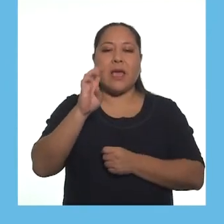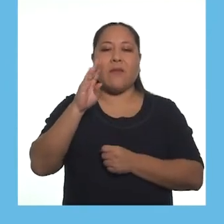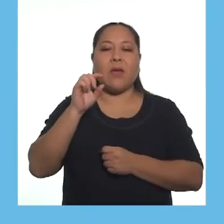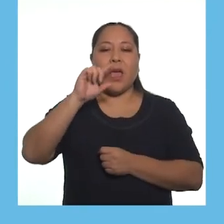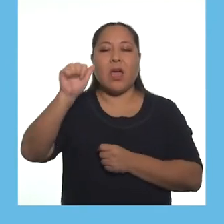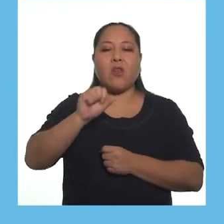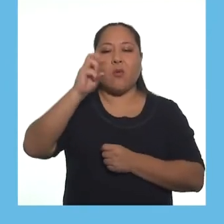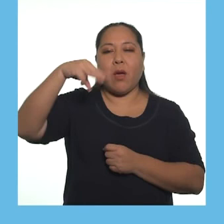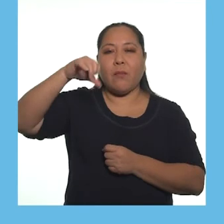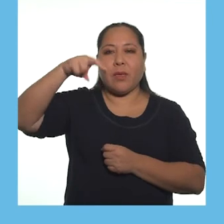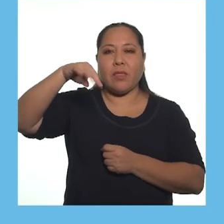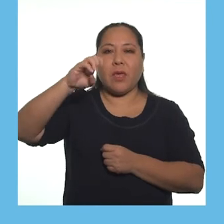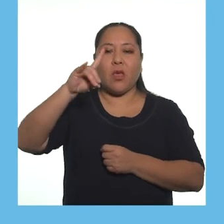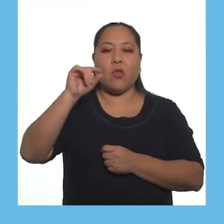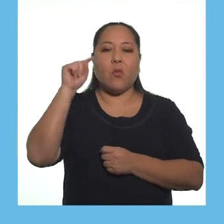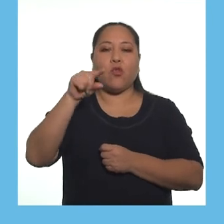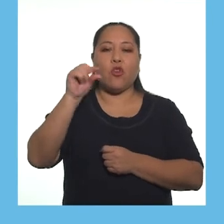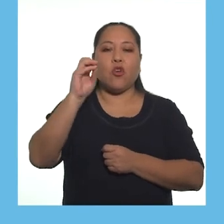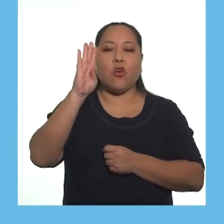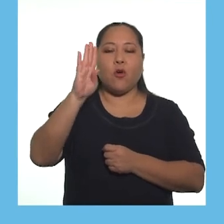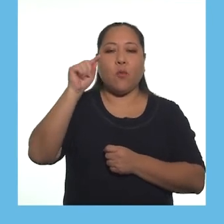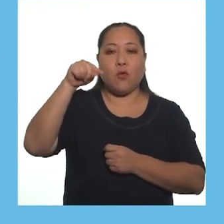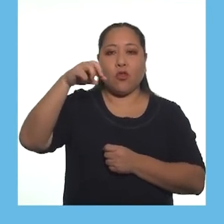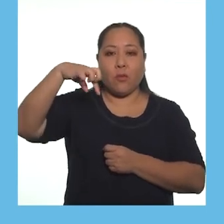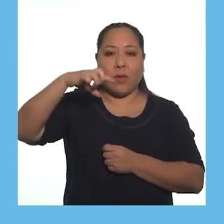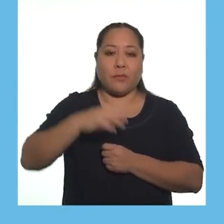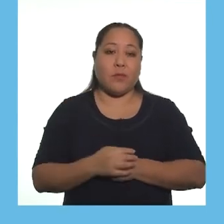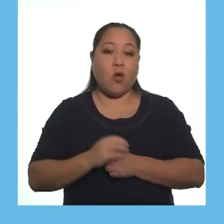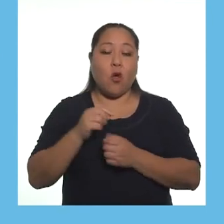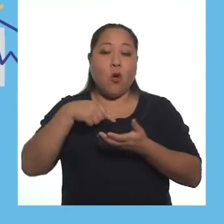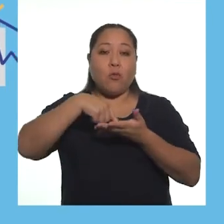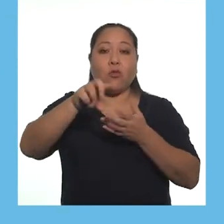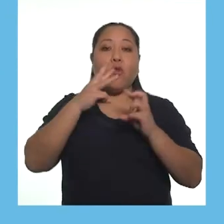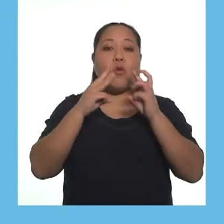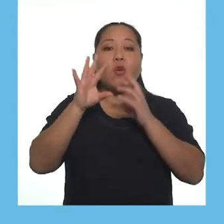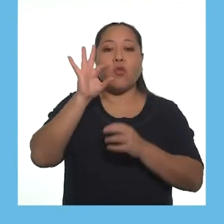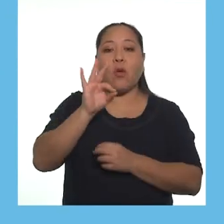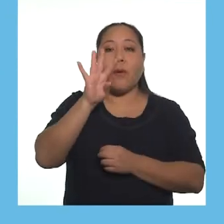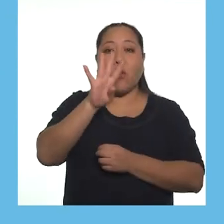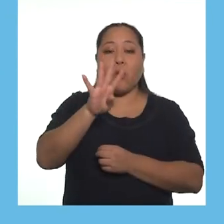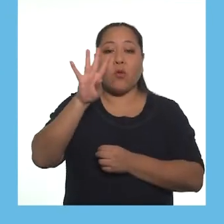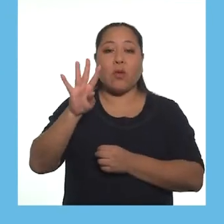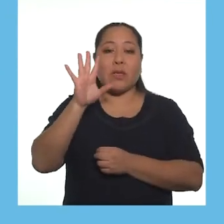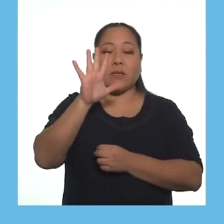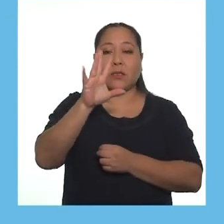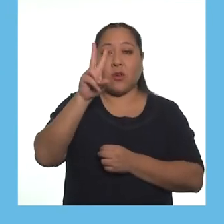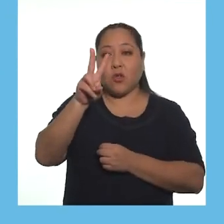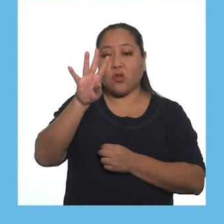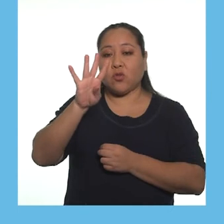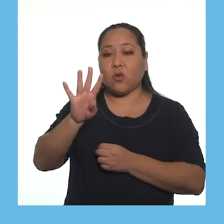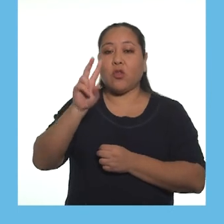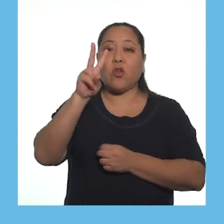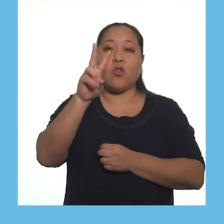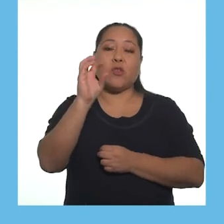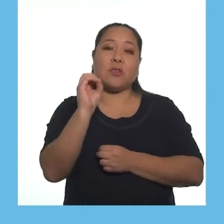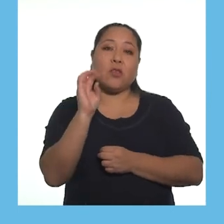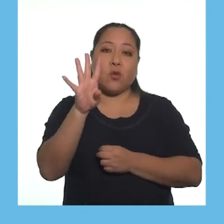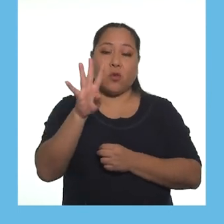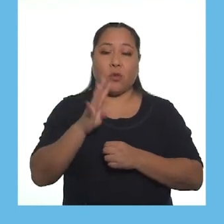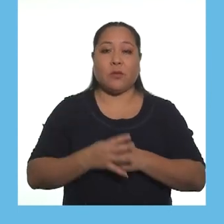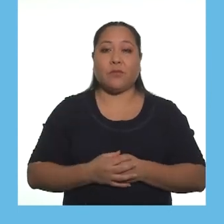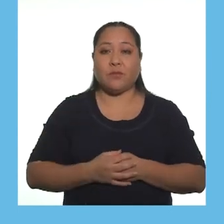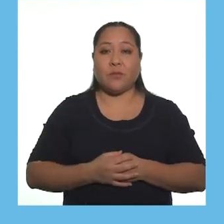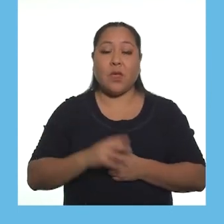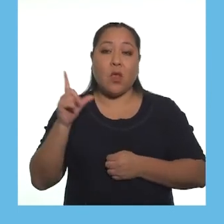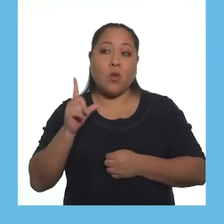buzondeconsultaeve.gov.pe o por mensaje al WhatsApp 944-524